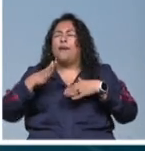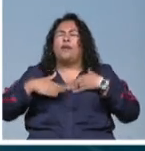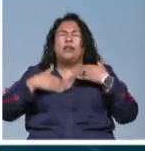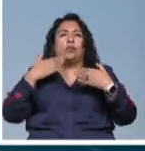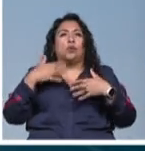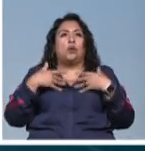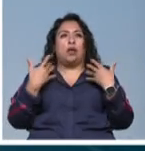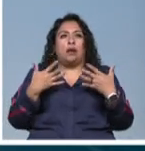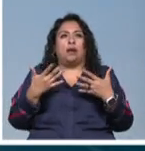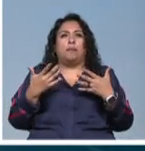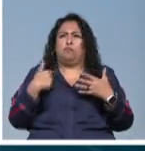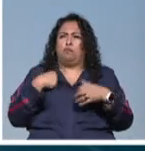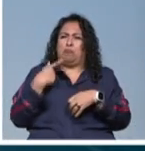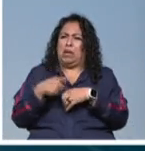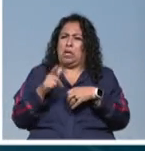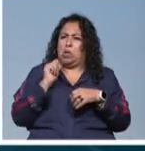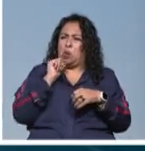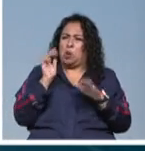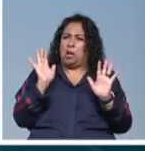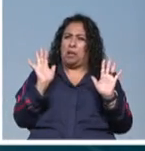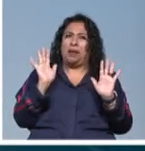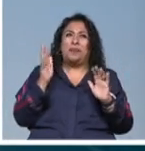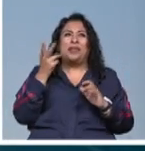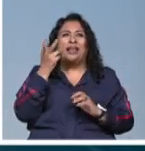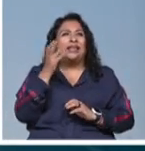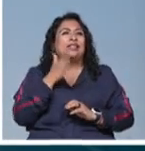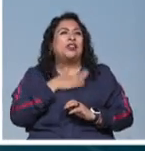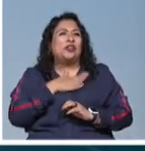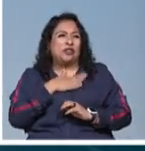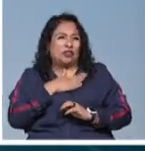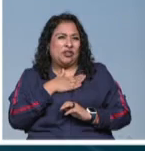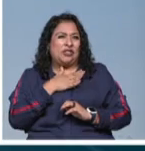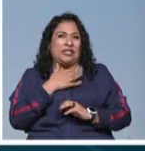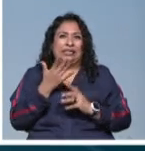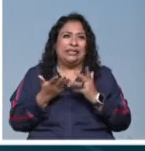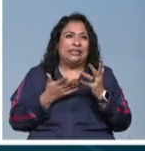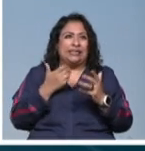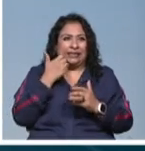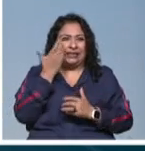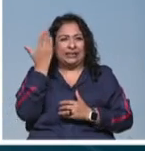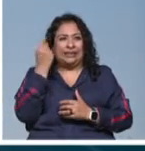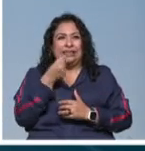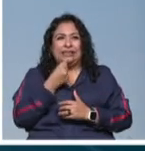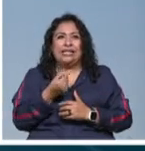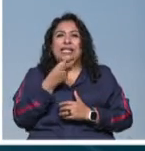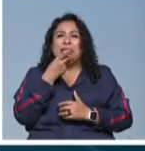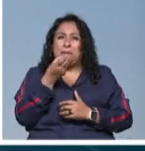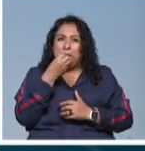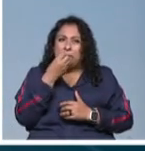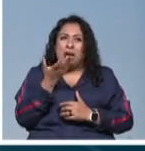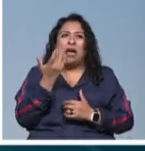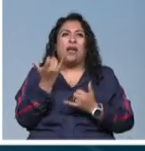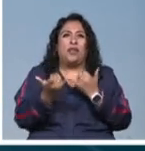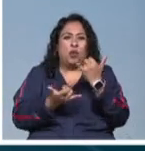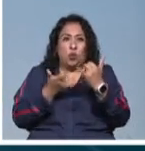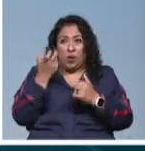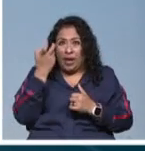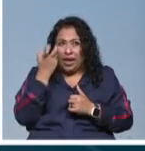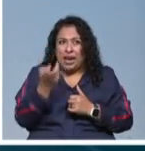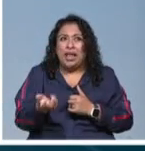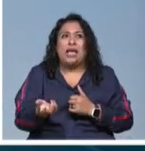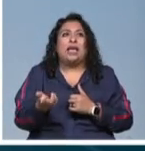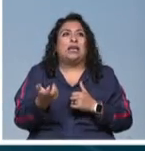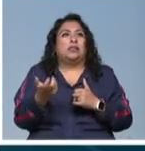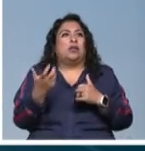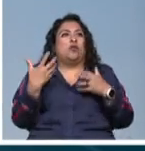profunda, pero no corres peligro. Pero esta era mi inquietud de niña, decir, ay, qué rico poder jugar a eso a